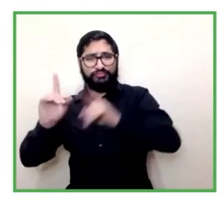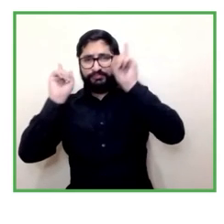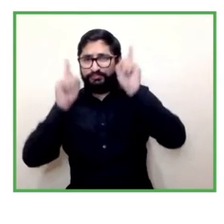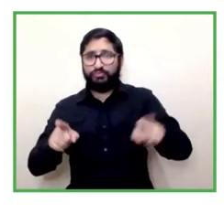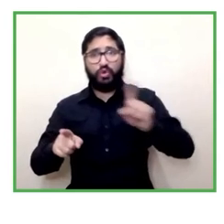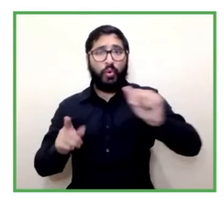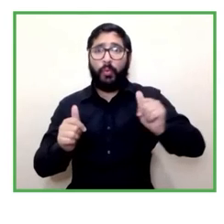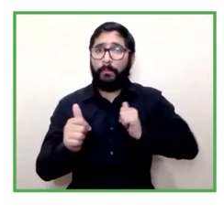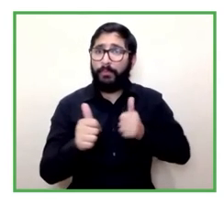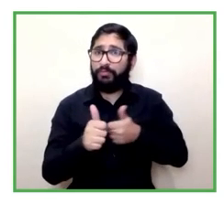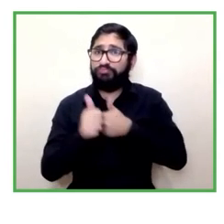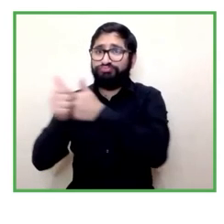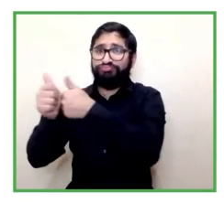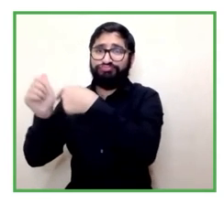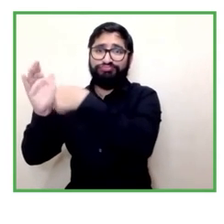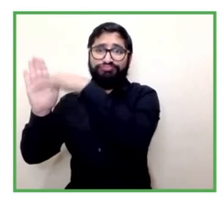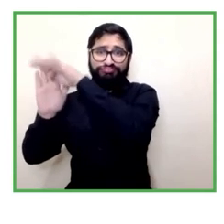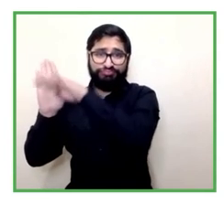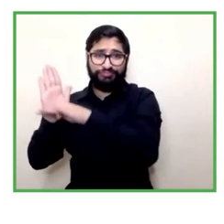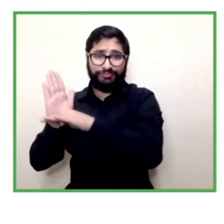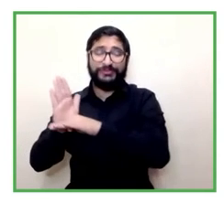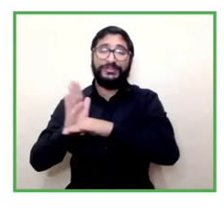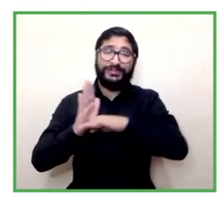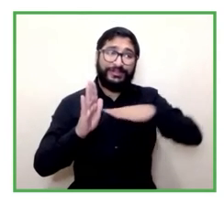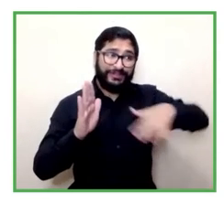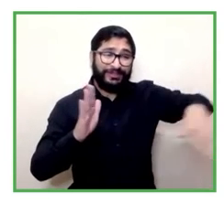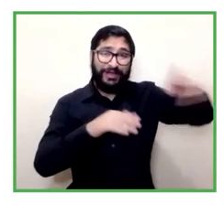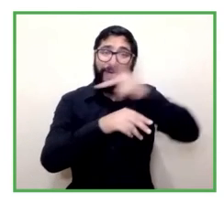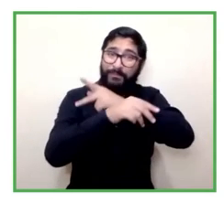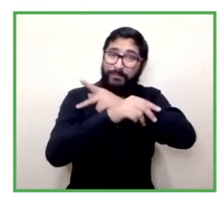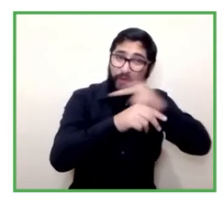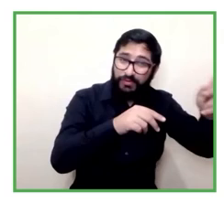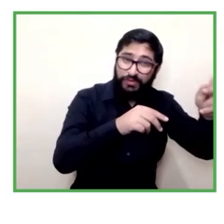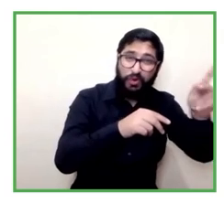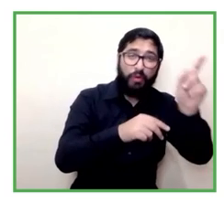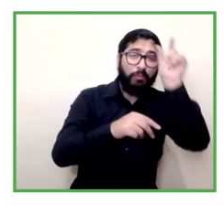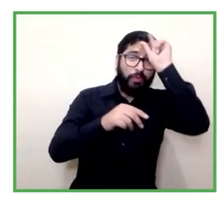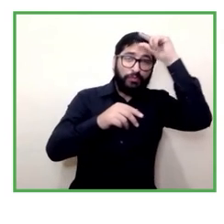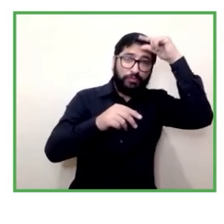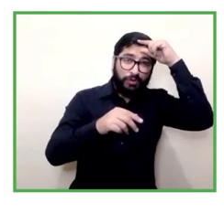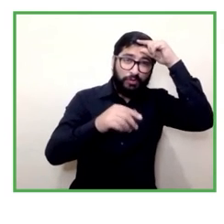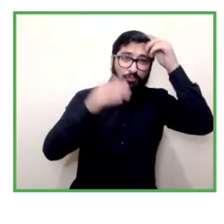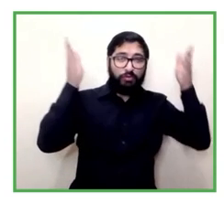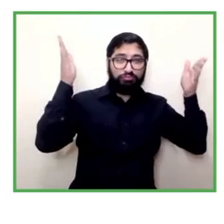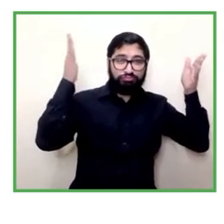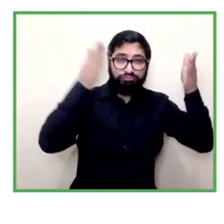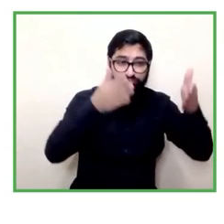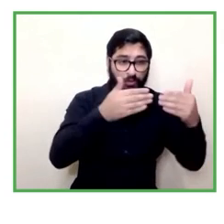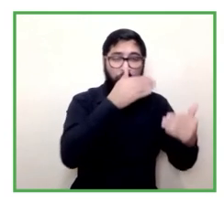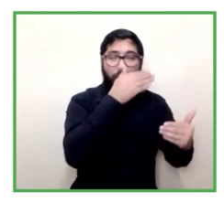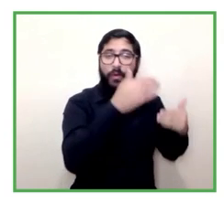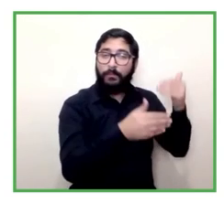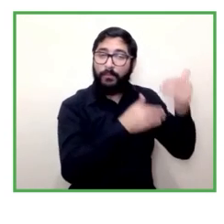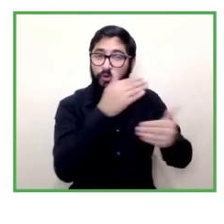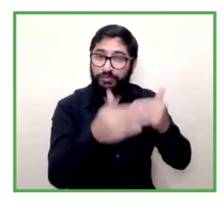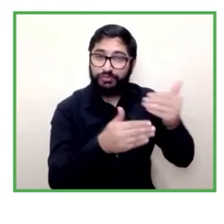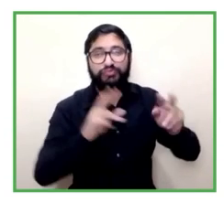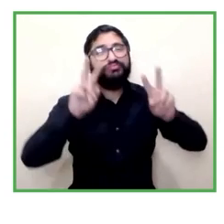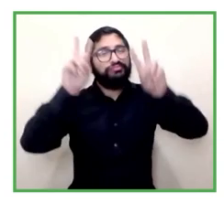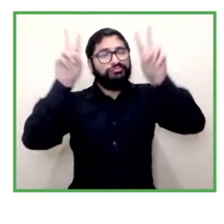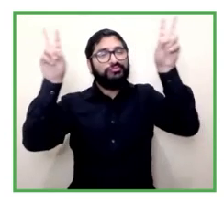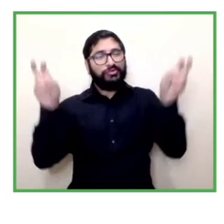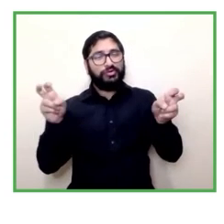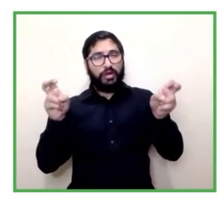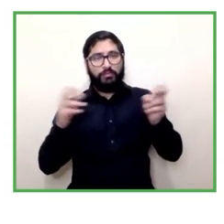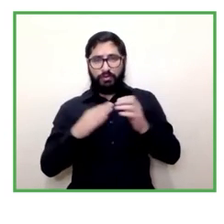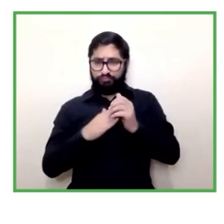vinculados a los paradigmas que están asociados a los procesos que tienen que ver con asistencialismo que tienen que ver con patriarcado que tienen que ver con